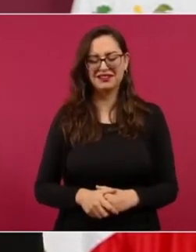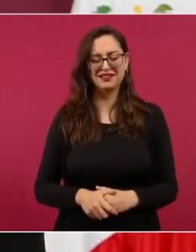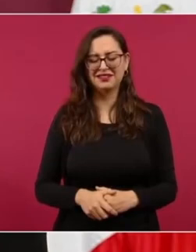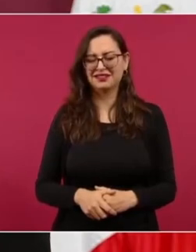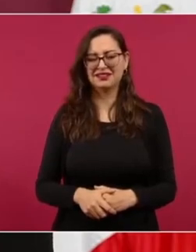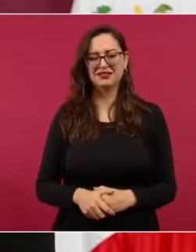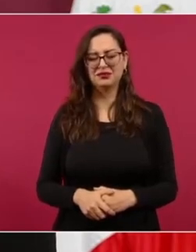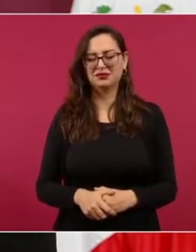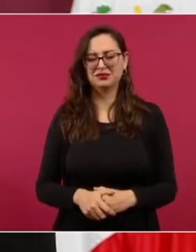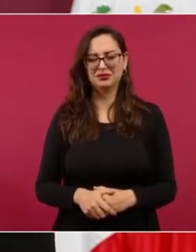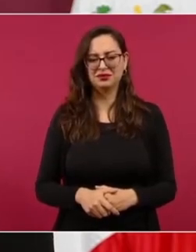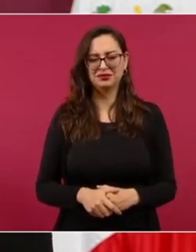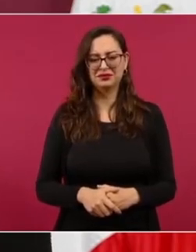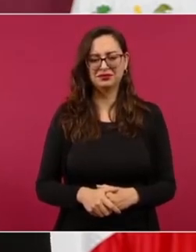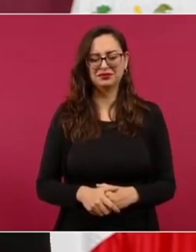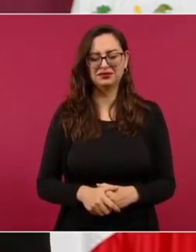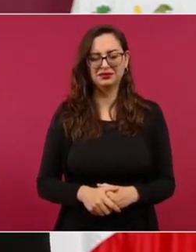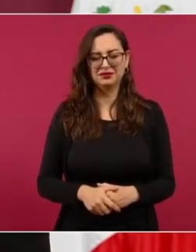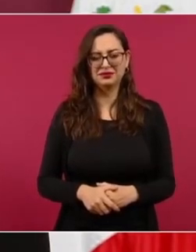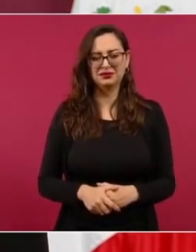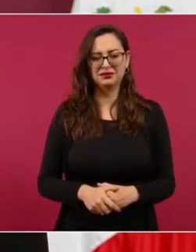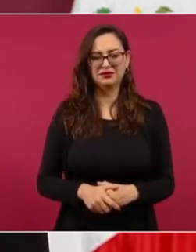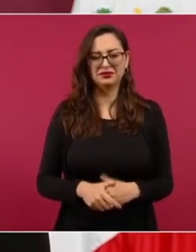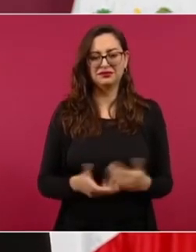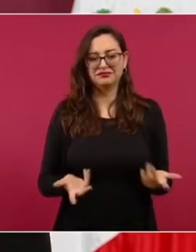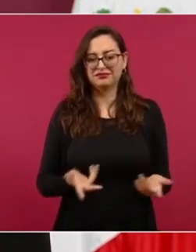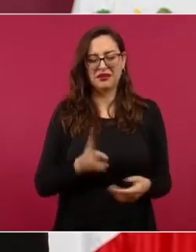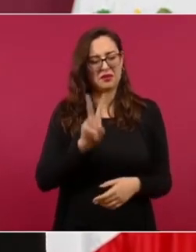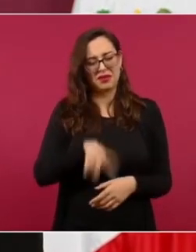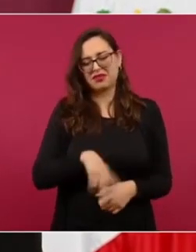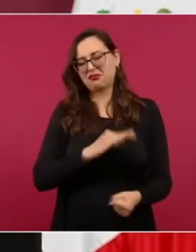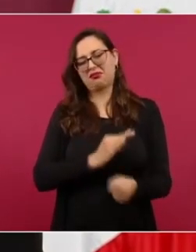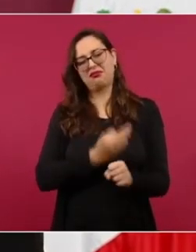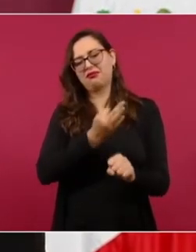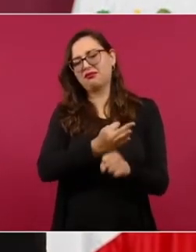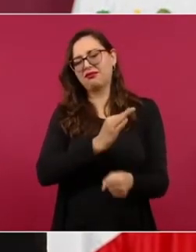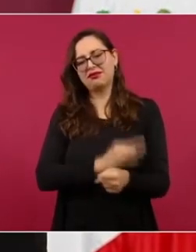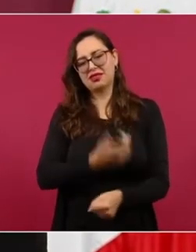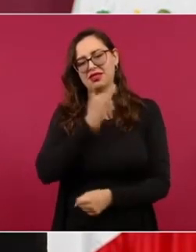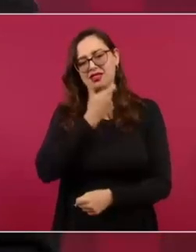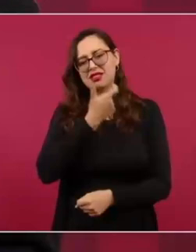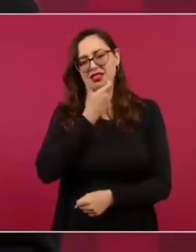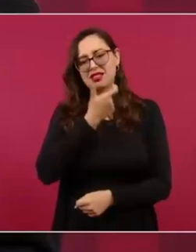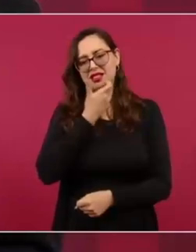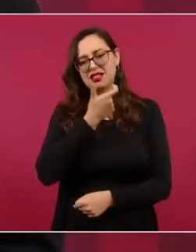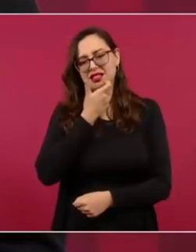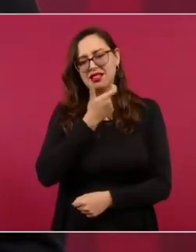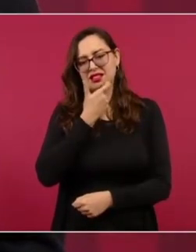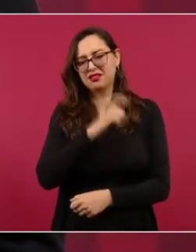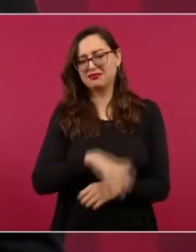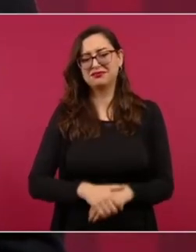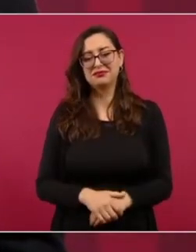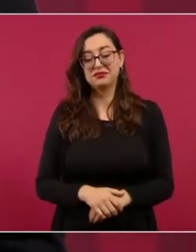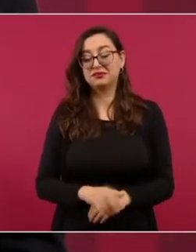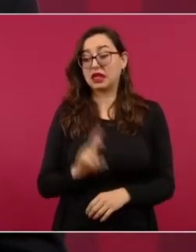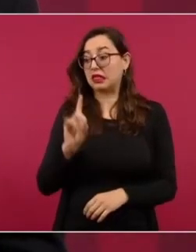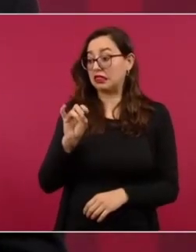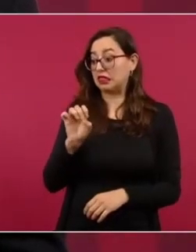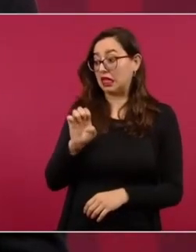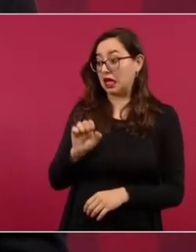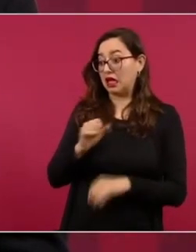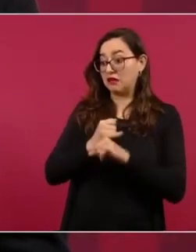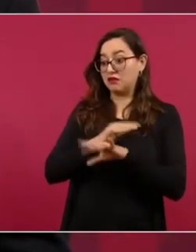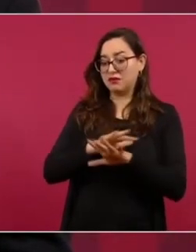de caricatura. Los informes de la… Sí, y lo que